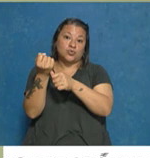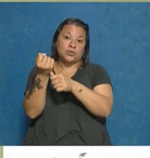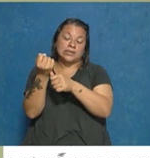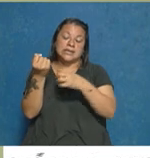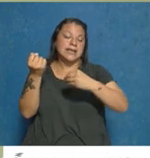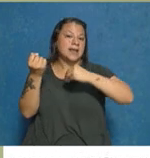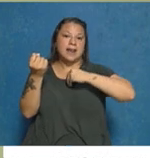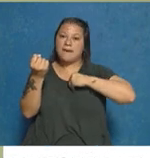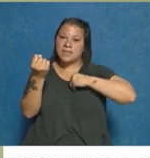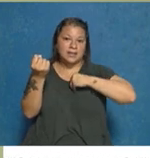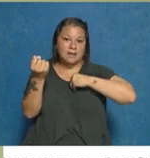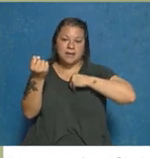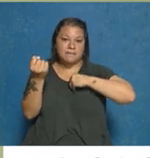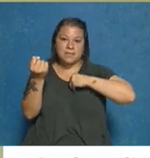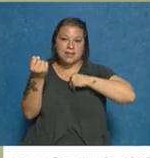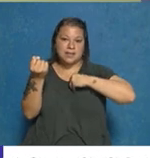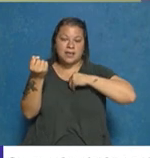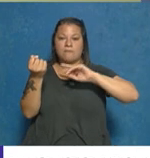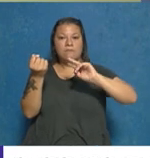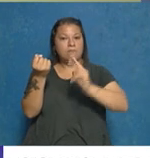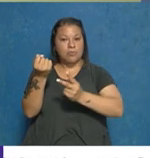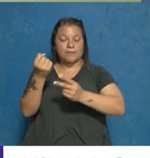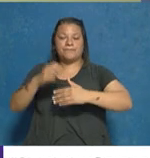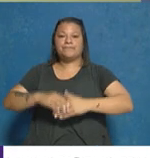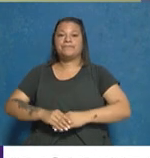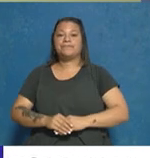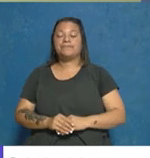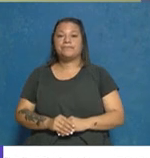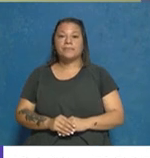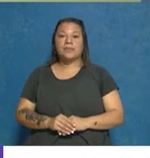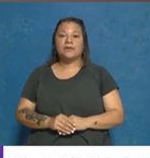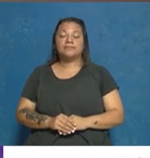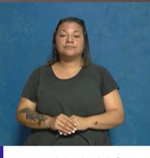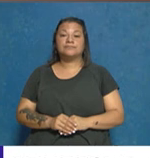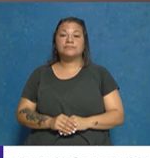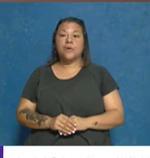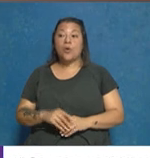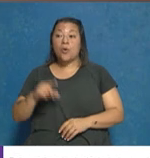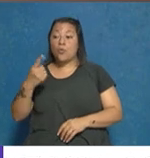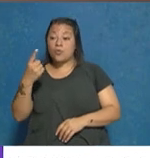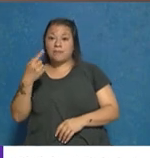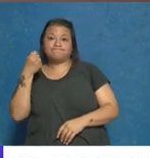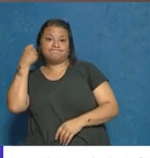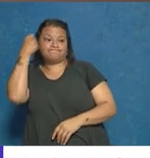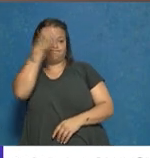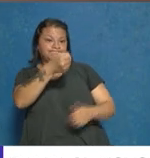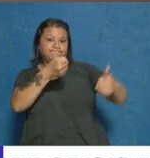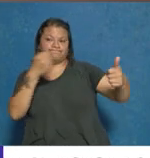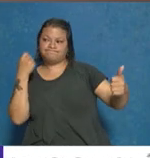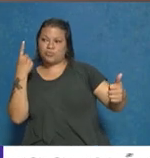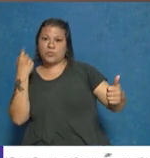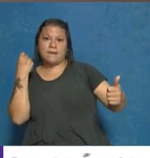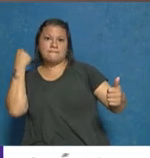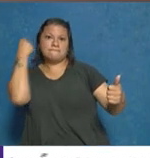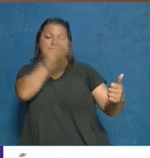lamentablemente, posteriormente, la muerte. Y que una sola piña, una sola piña,